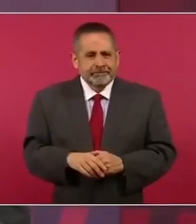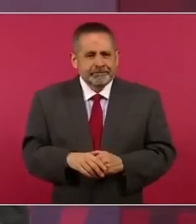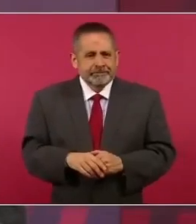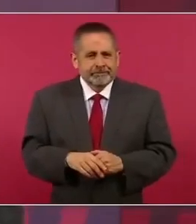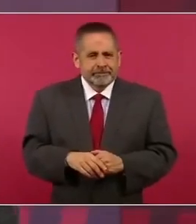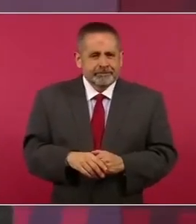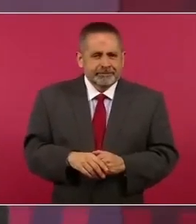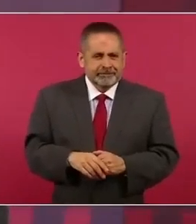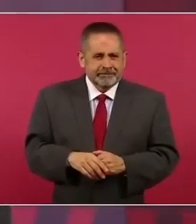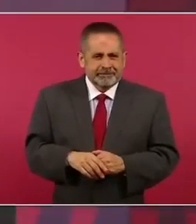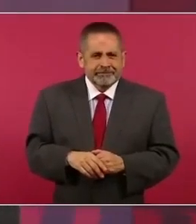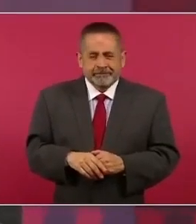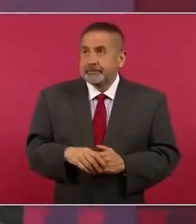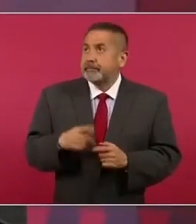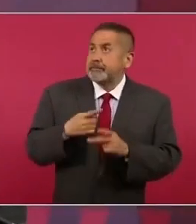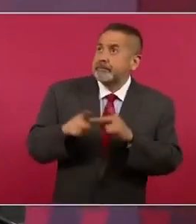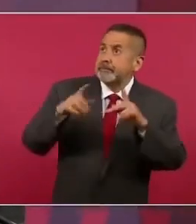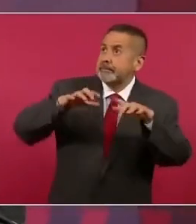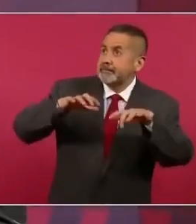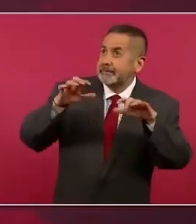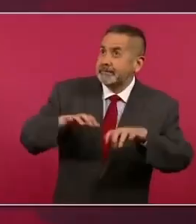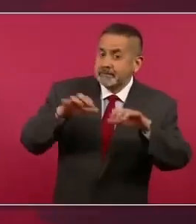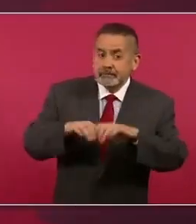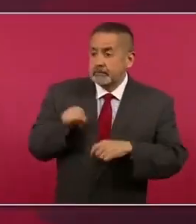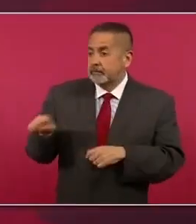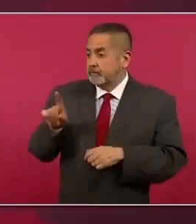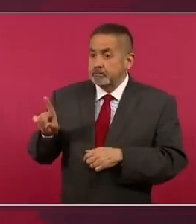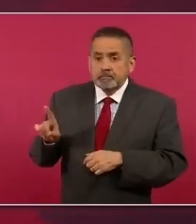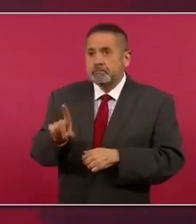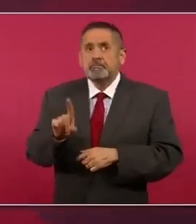a ver y ahí